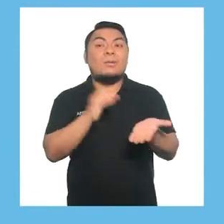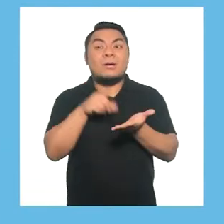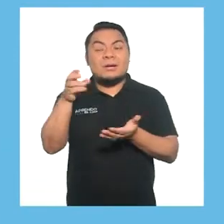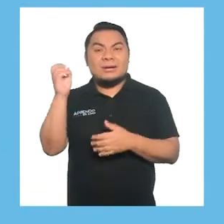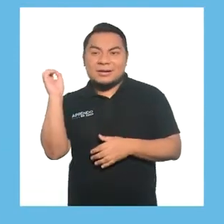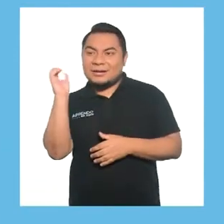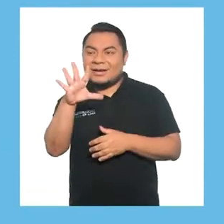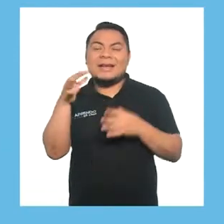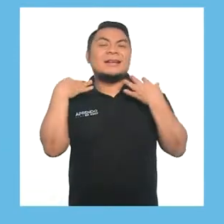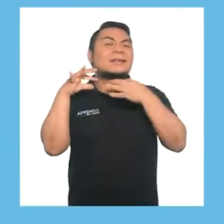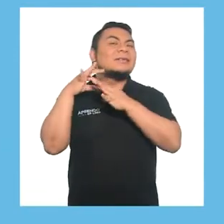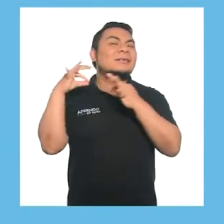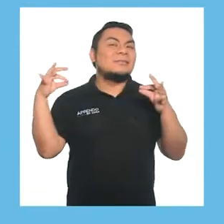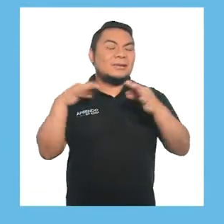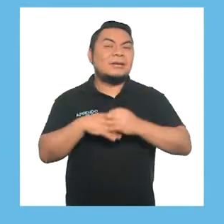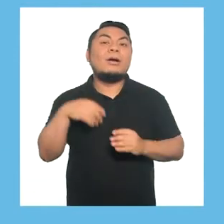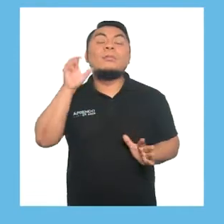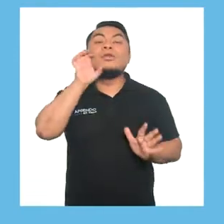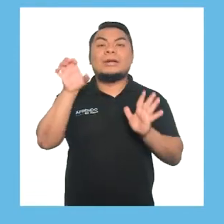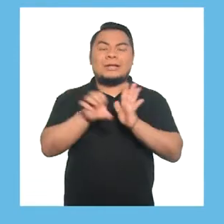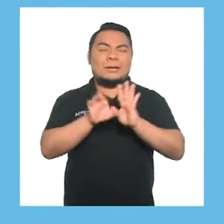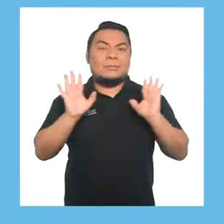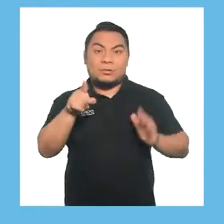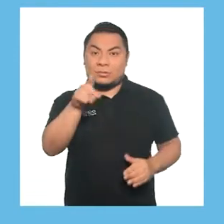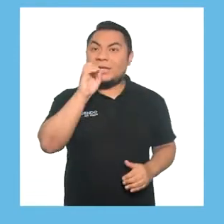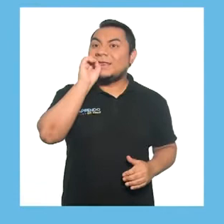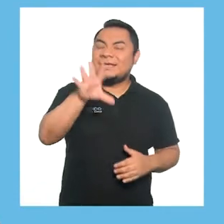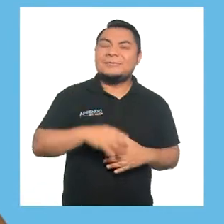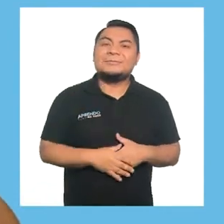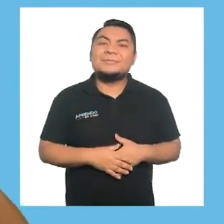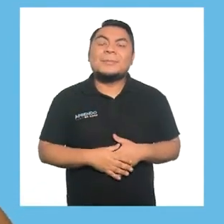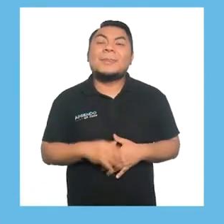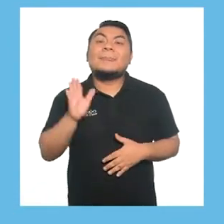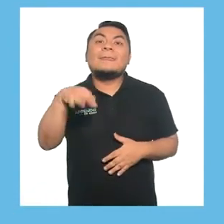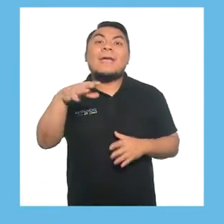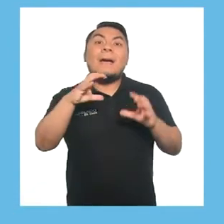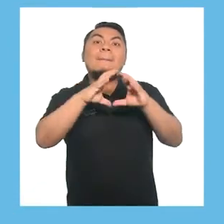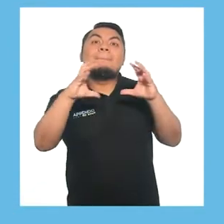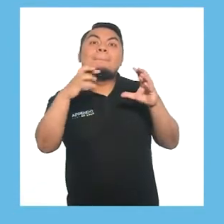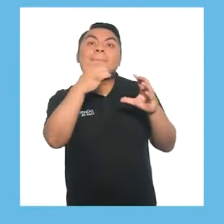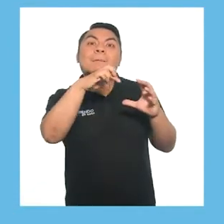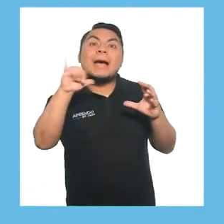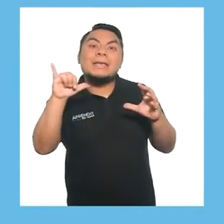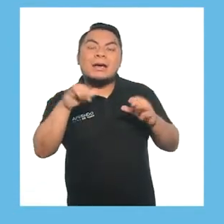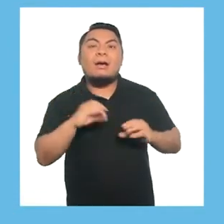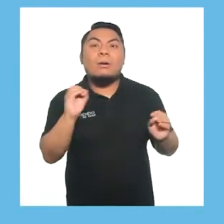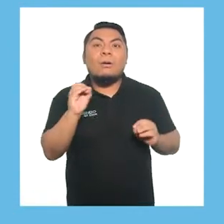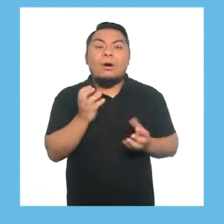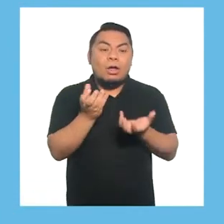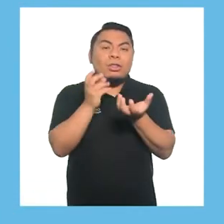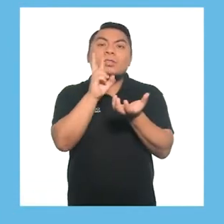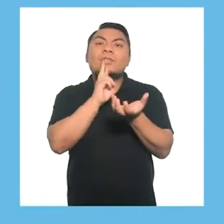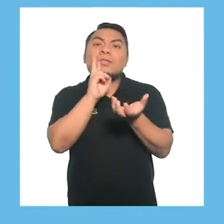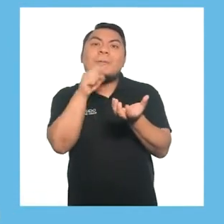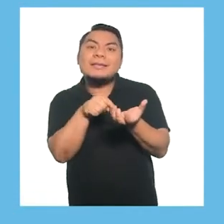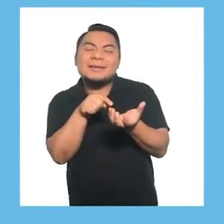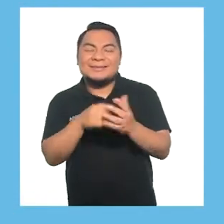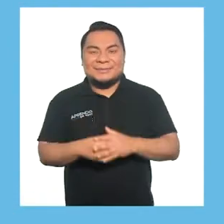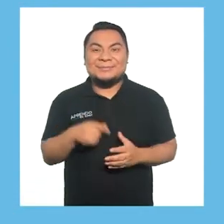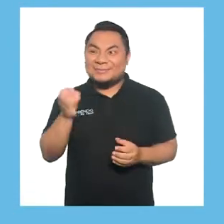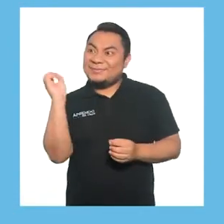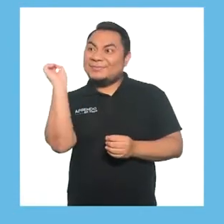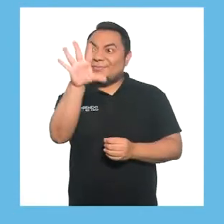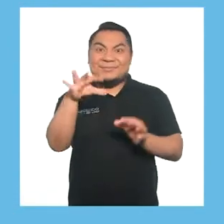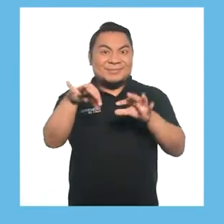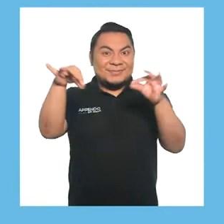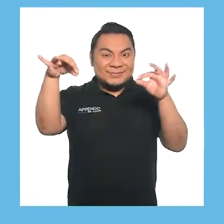que arroje el pañuelo. Por ejemplo, dice, papaya o tomate mientras